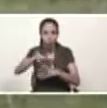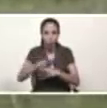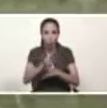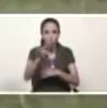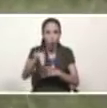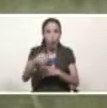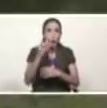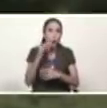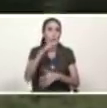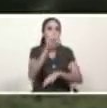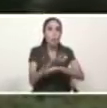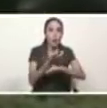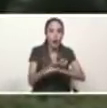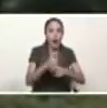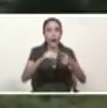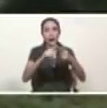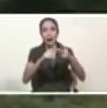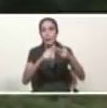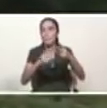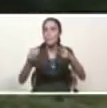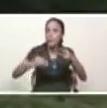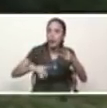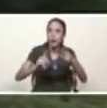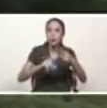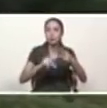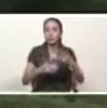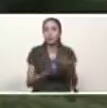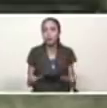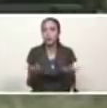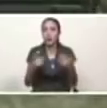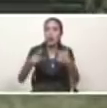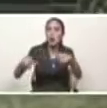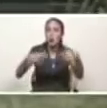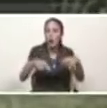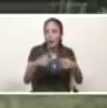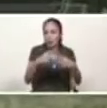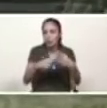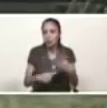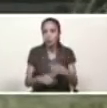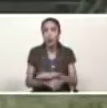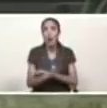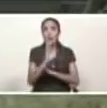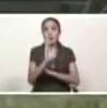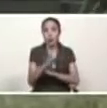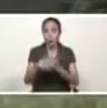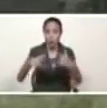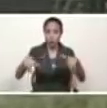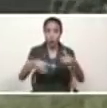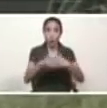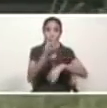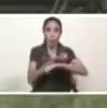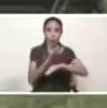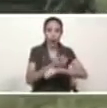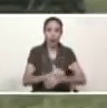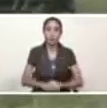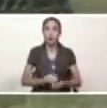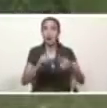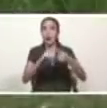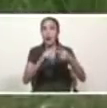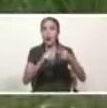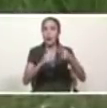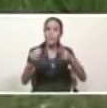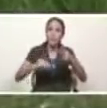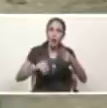en el sur de monaga en el municipio de Uracoa de esta semilla unas 5.000 hectáreas y que también vamos a experimentar en